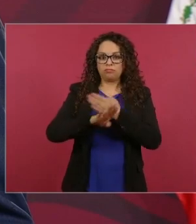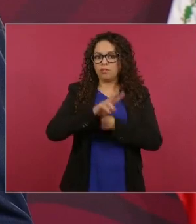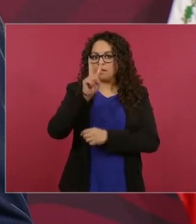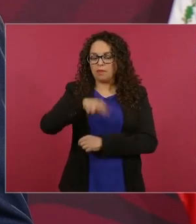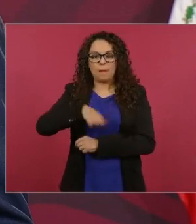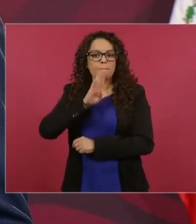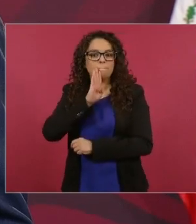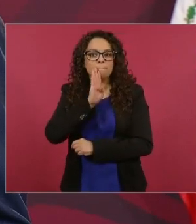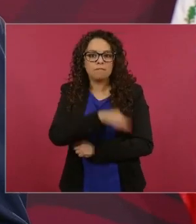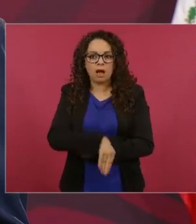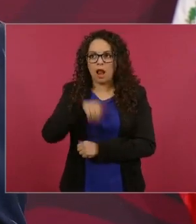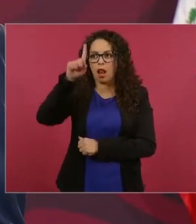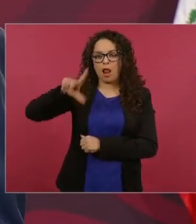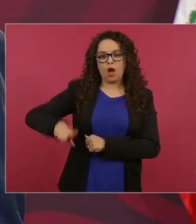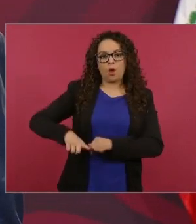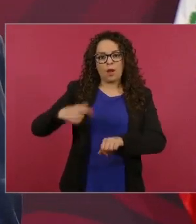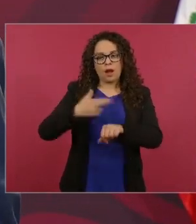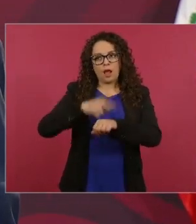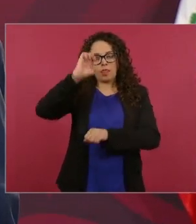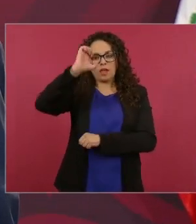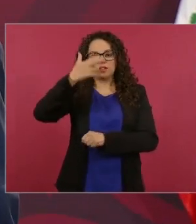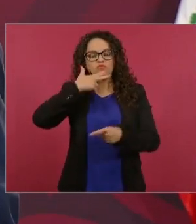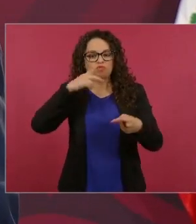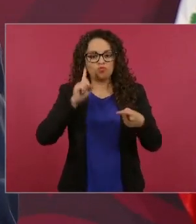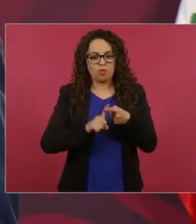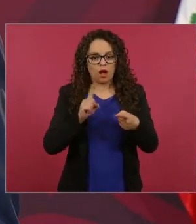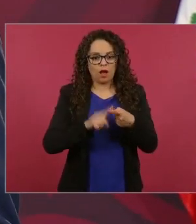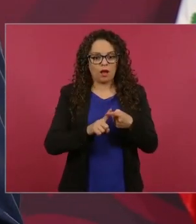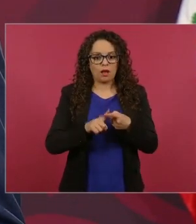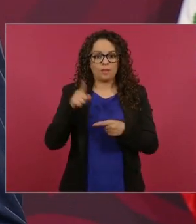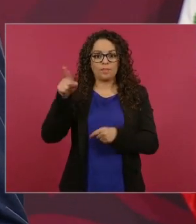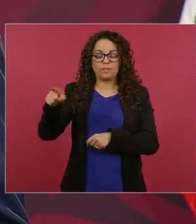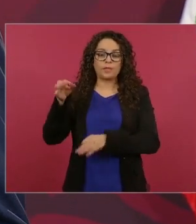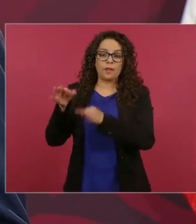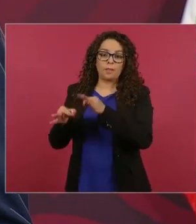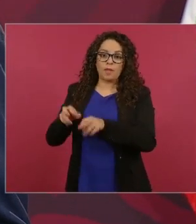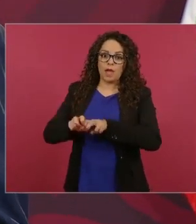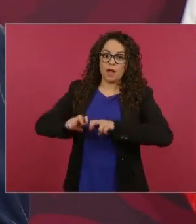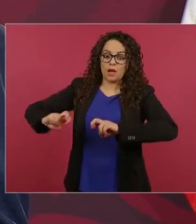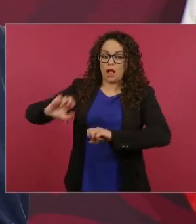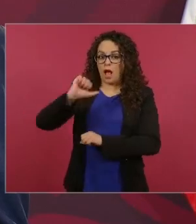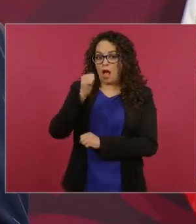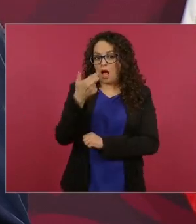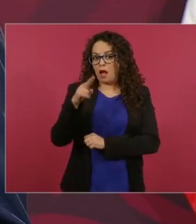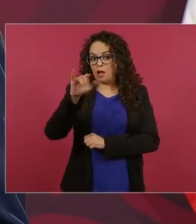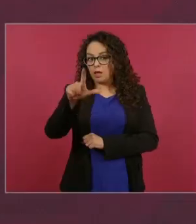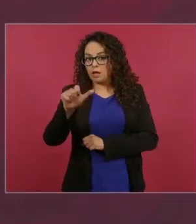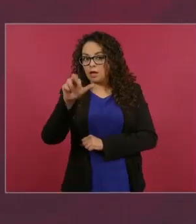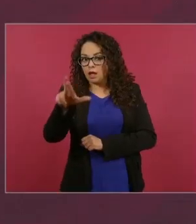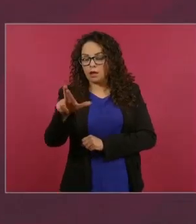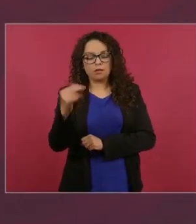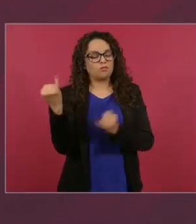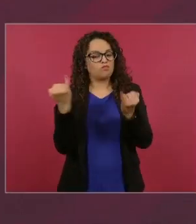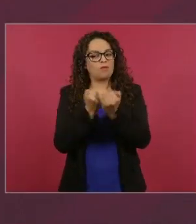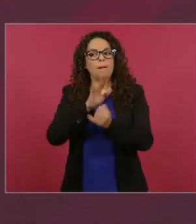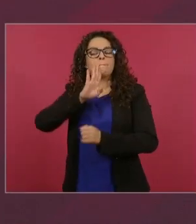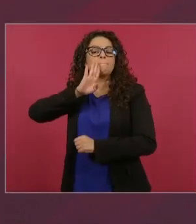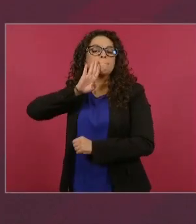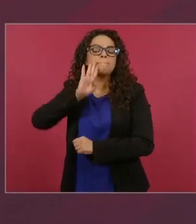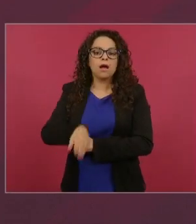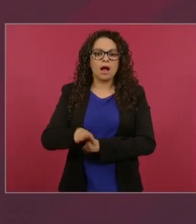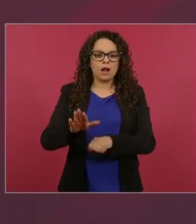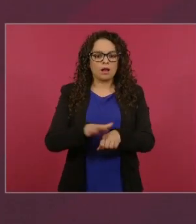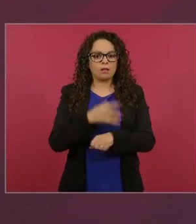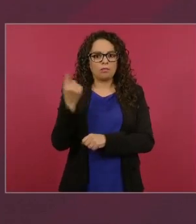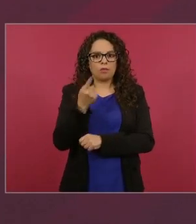la gobernadora de Chihuahua y lo que hizo el ministro Aguilar que le dio entrada a